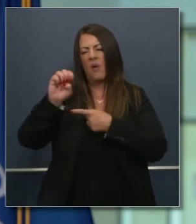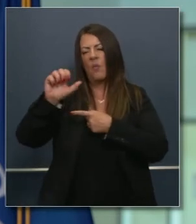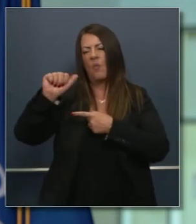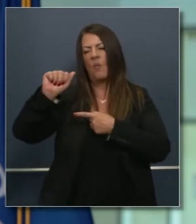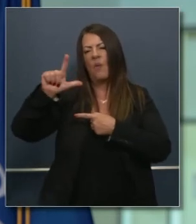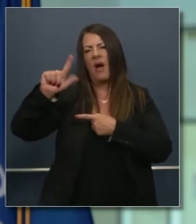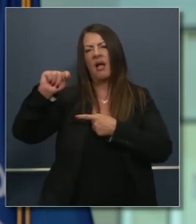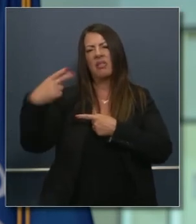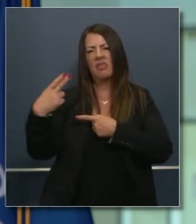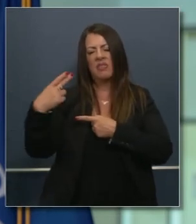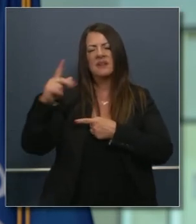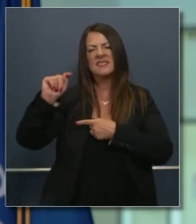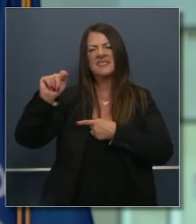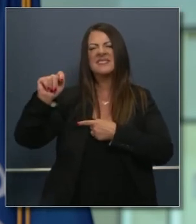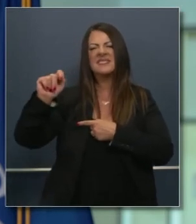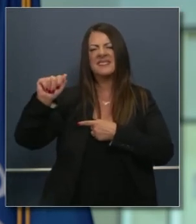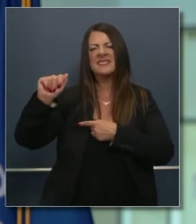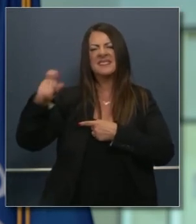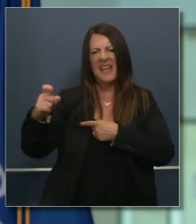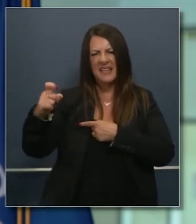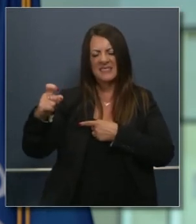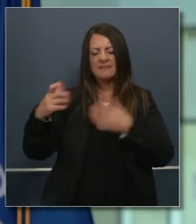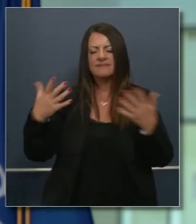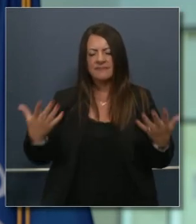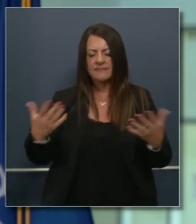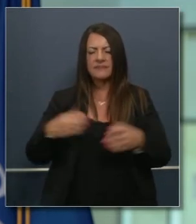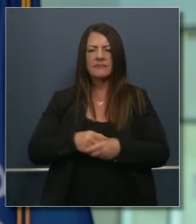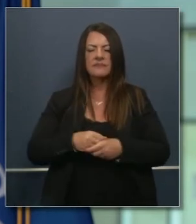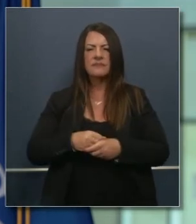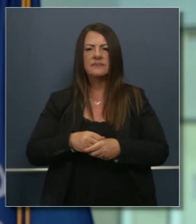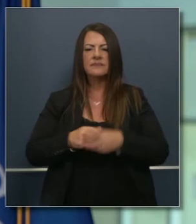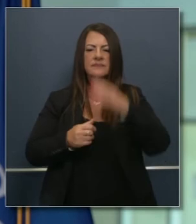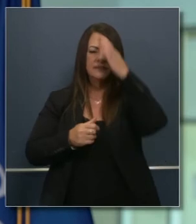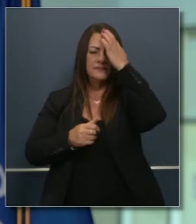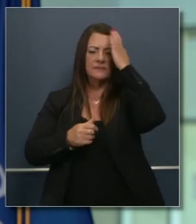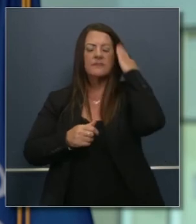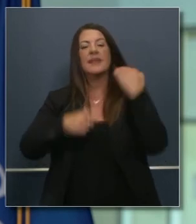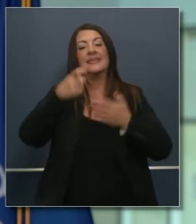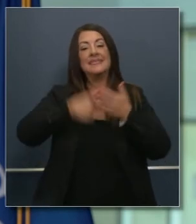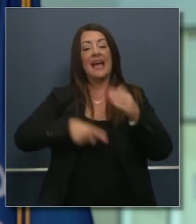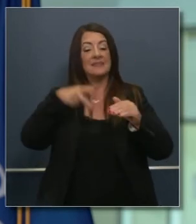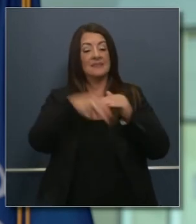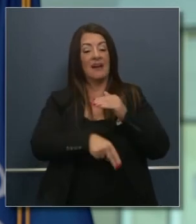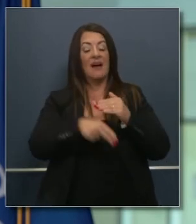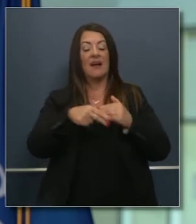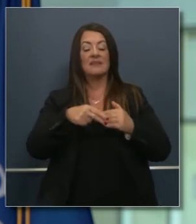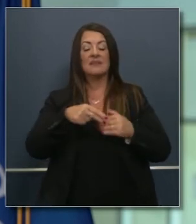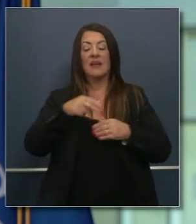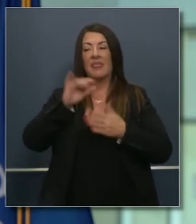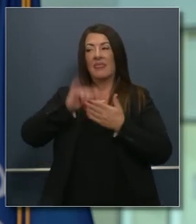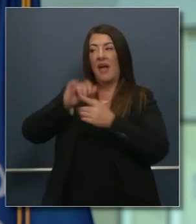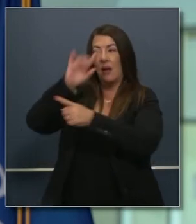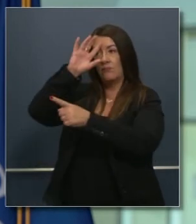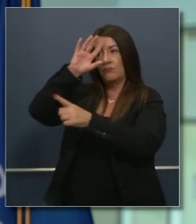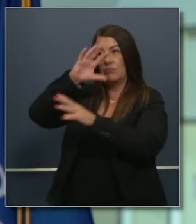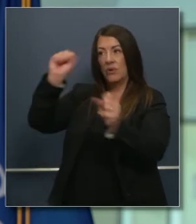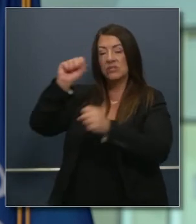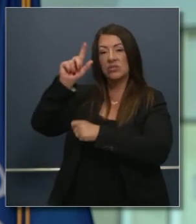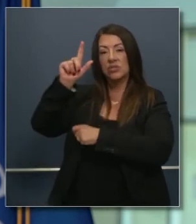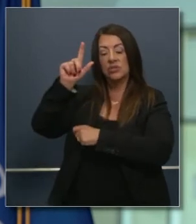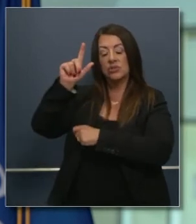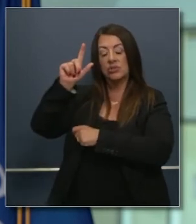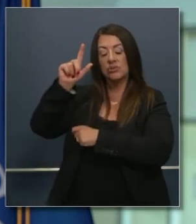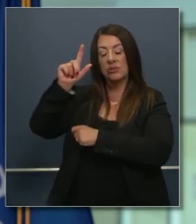impuesto a la riqueza pero si les diré que el estado de california no de los estados unidos pero creo que estos recortes de impuestos que